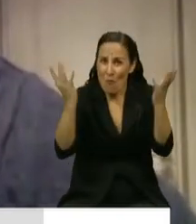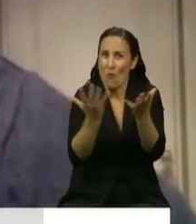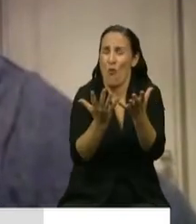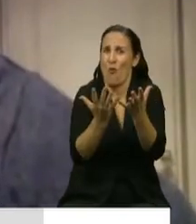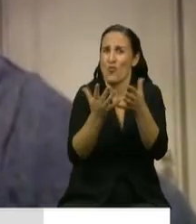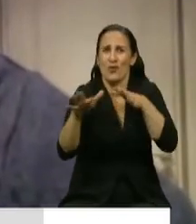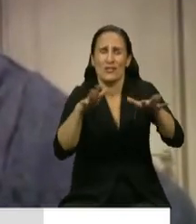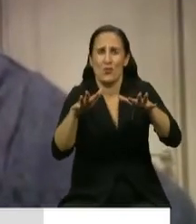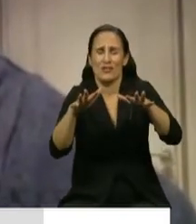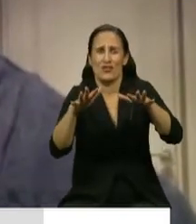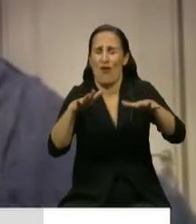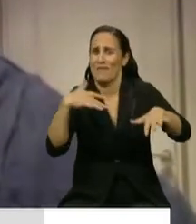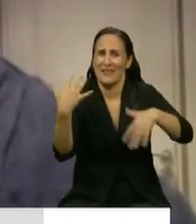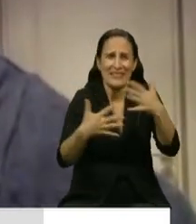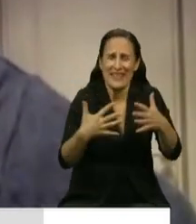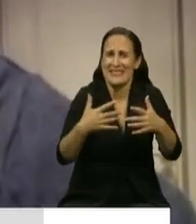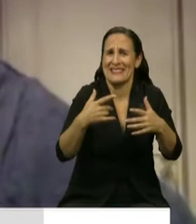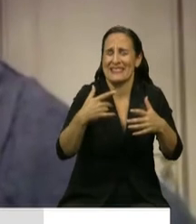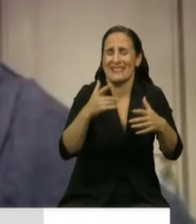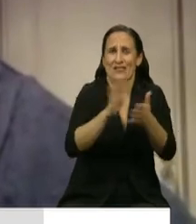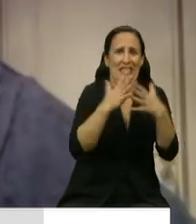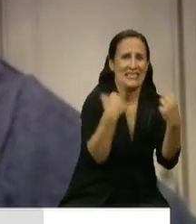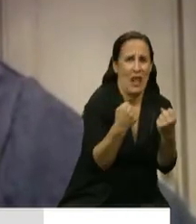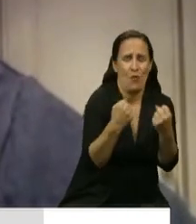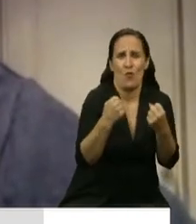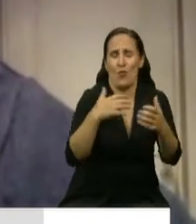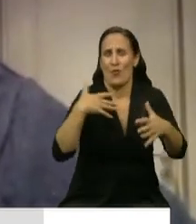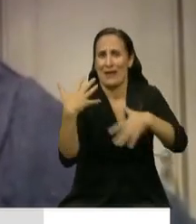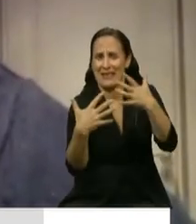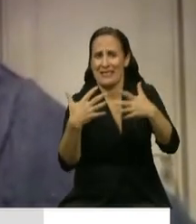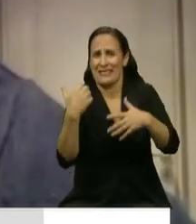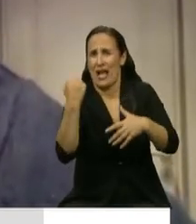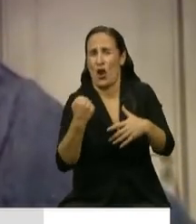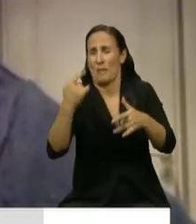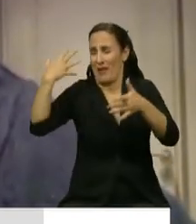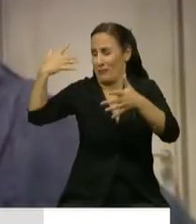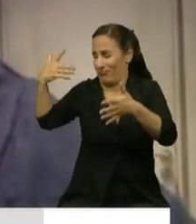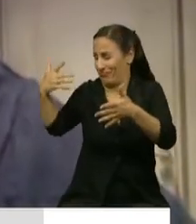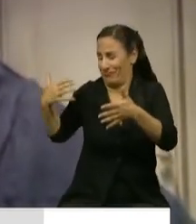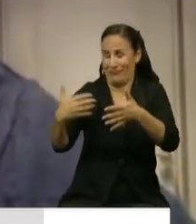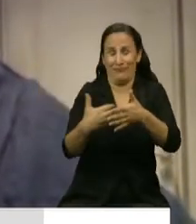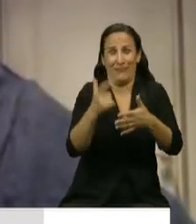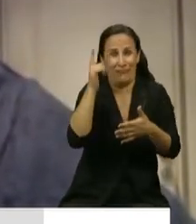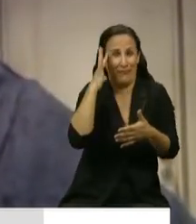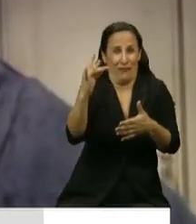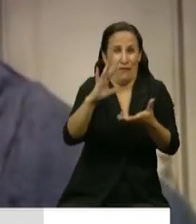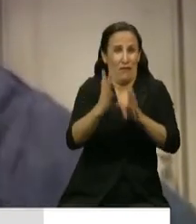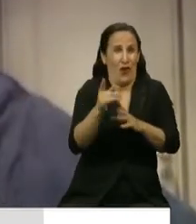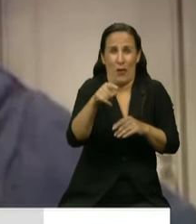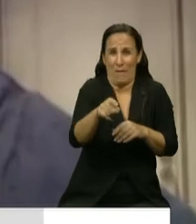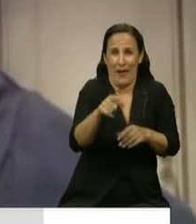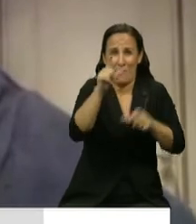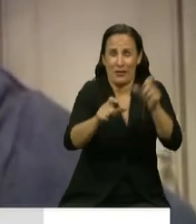crisis sanitaria y económica de las más dramáticas que se tengan registros con caída del nivel de